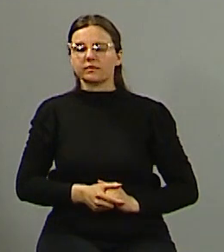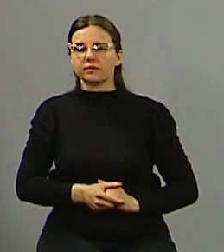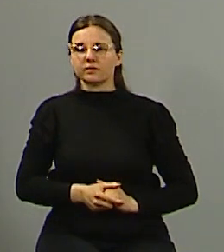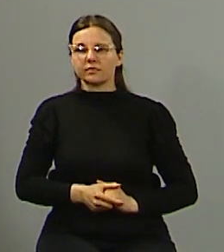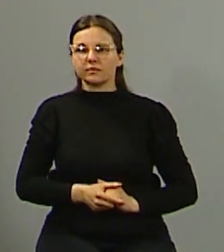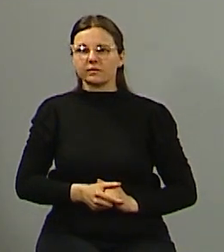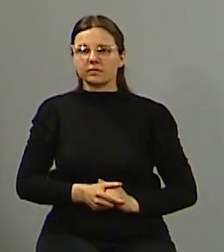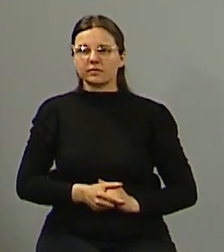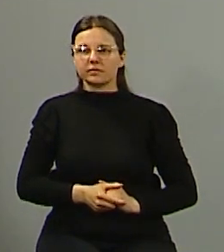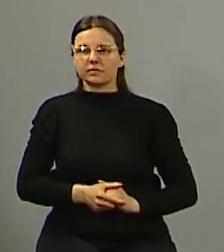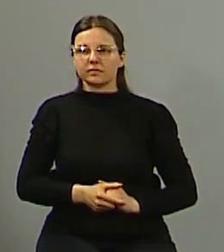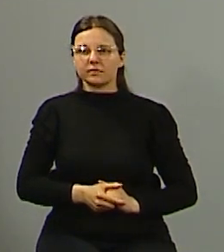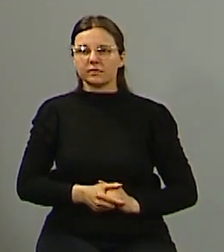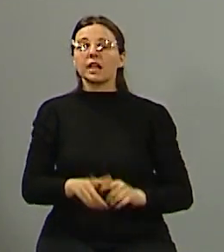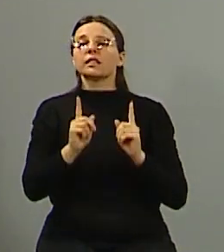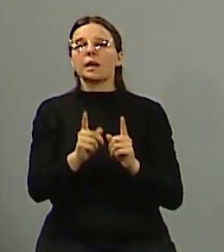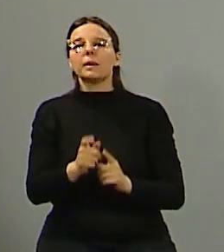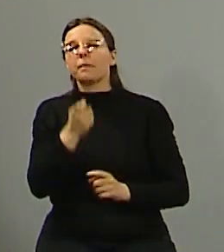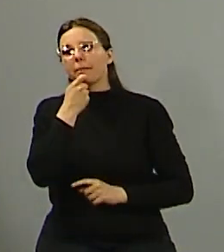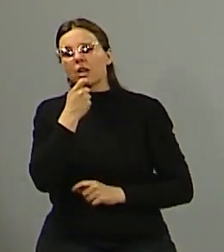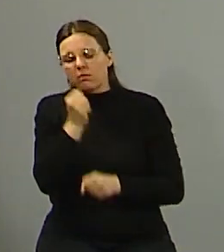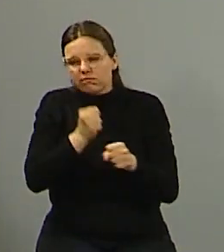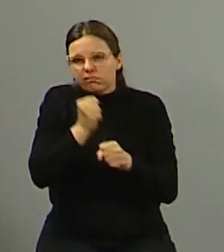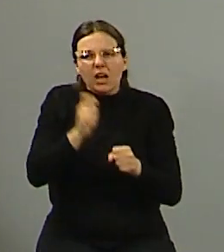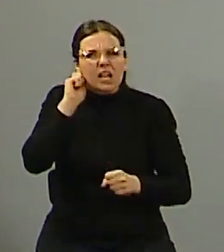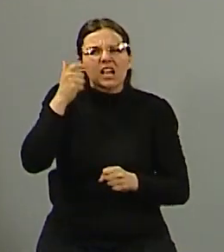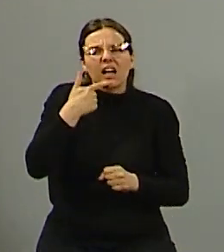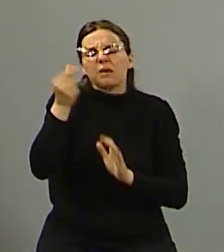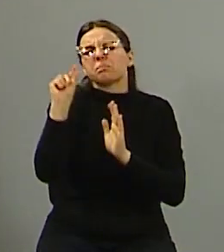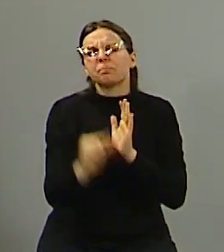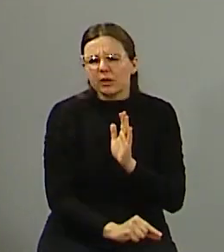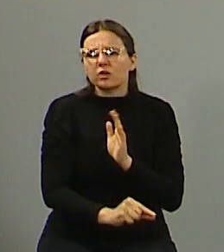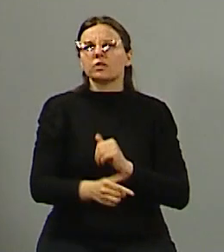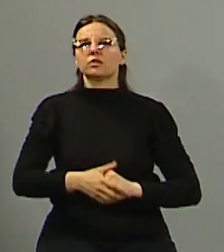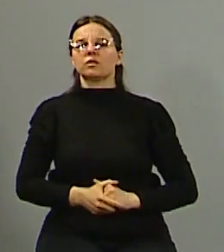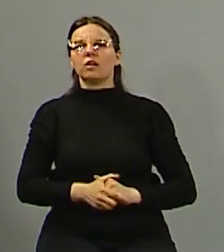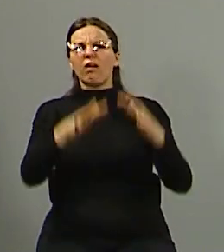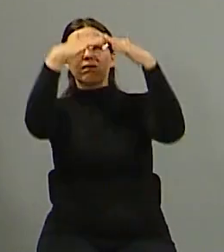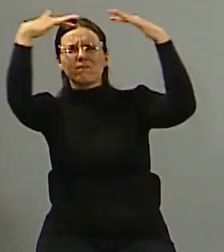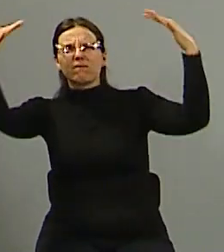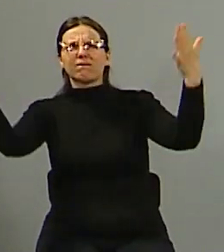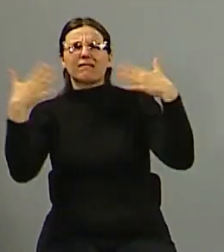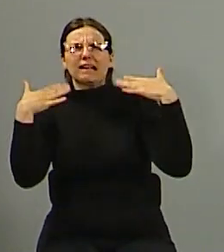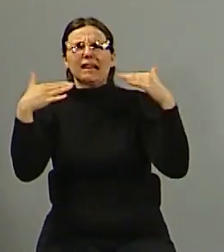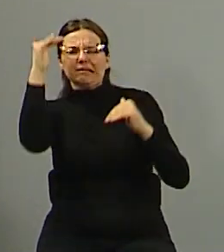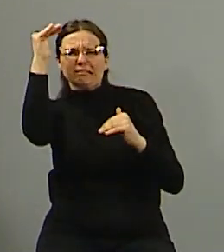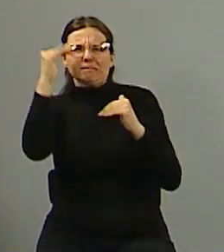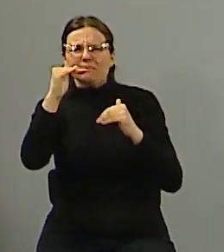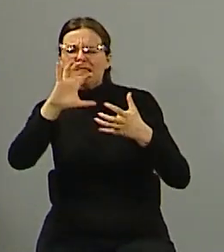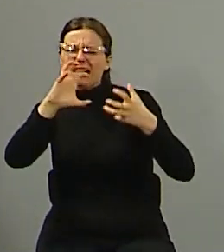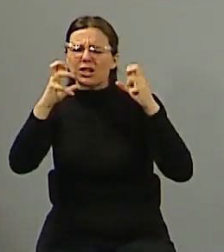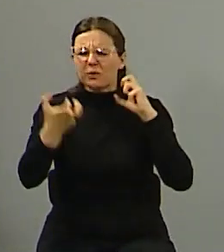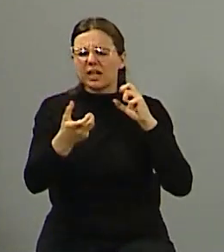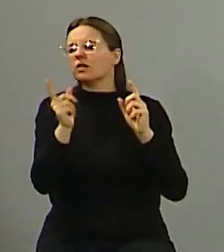menos emisiones de gases para combatir el efecto invernadero vamos a trabajar